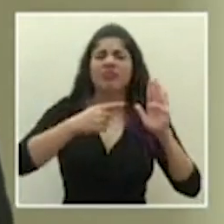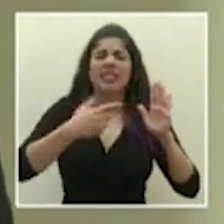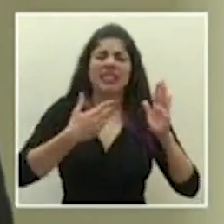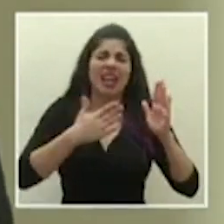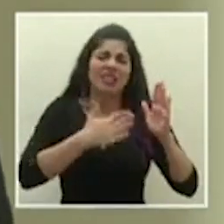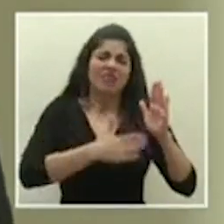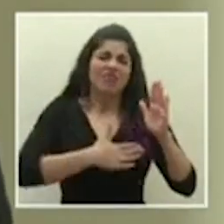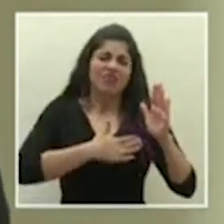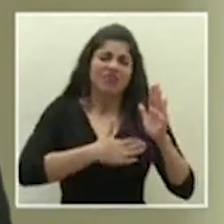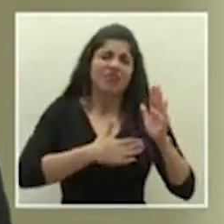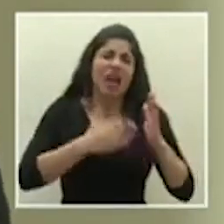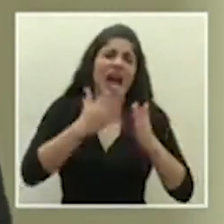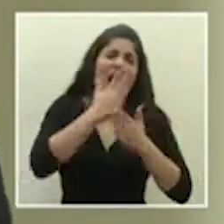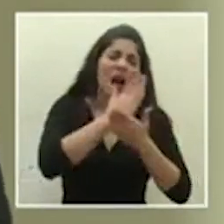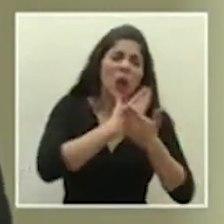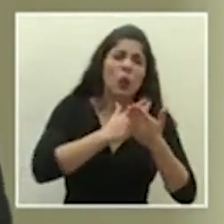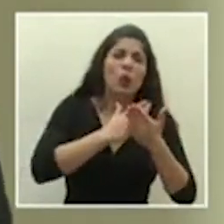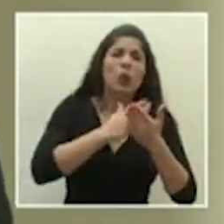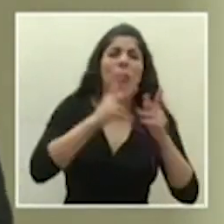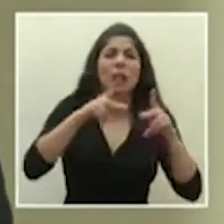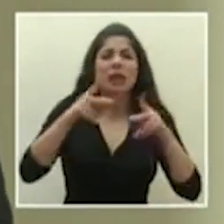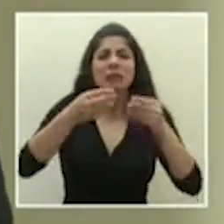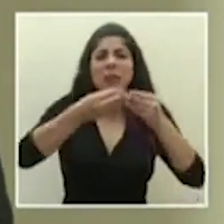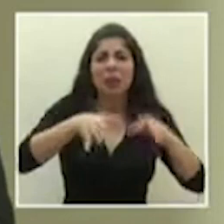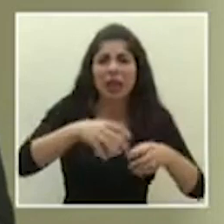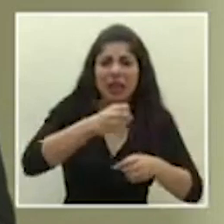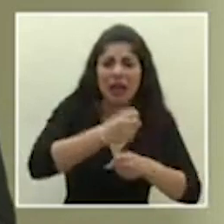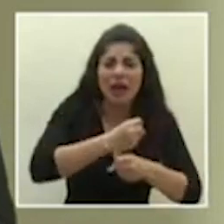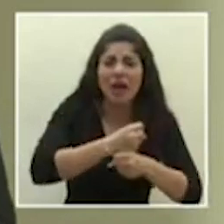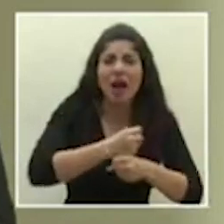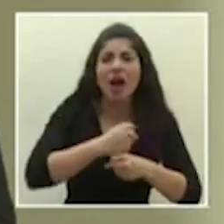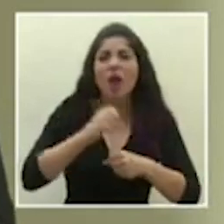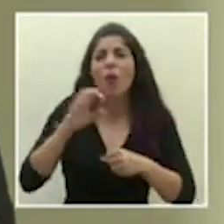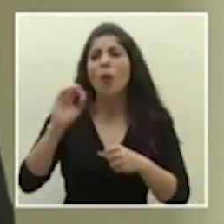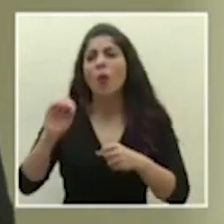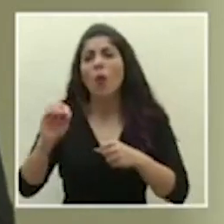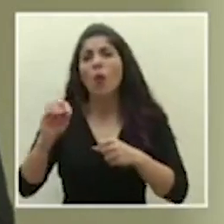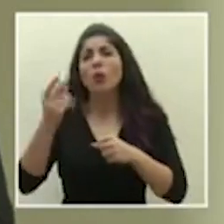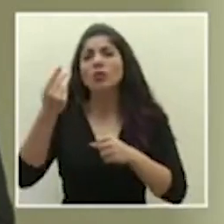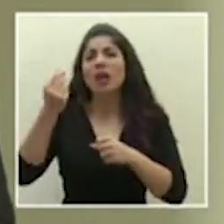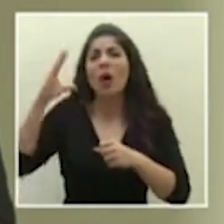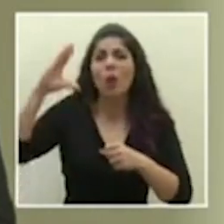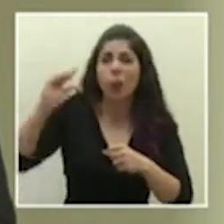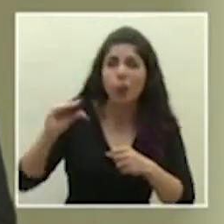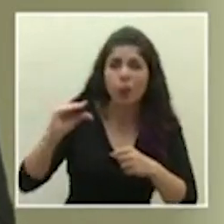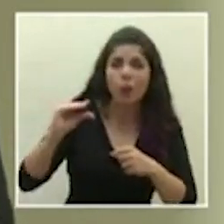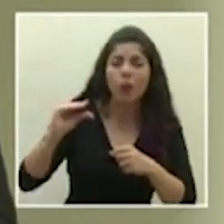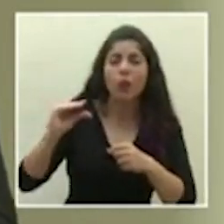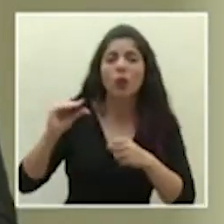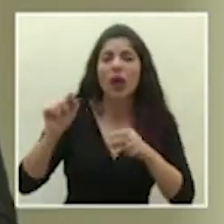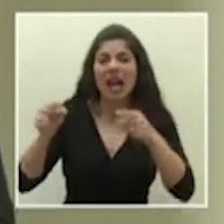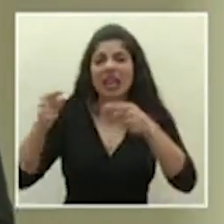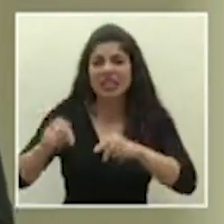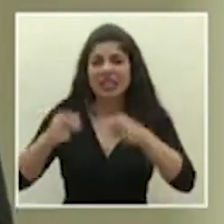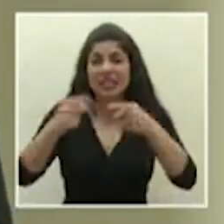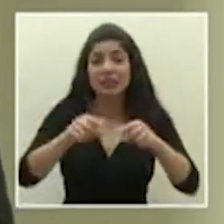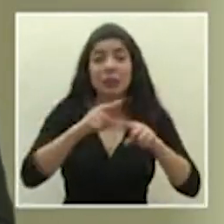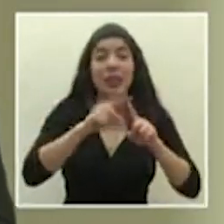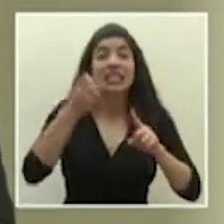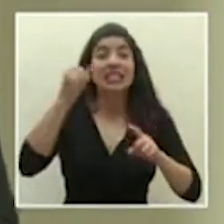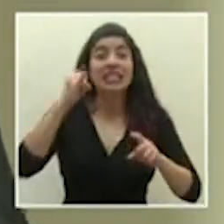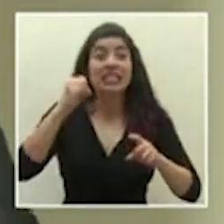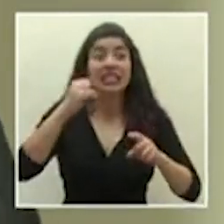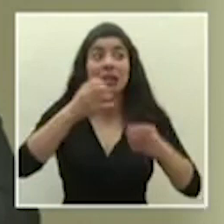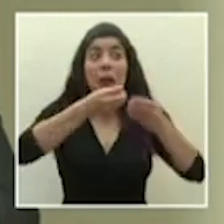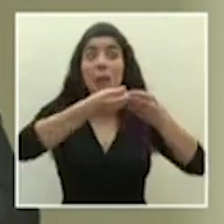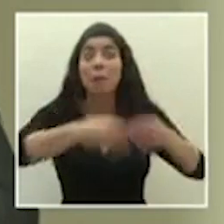algunos desempleos o disminución de los salarios si esto se nos va de las manos